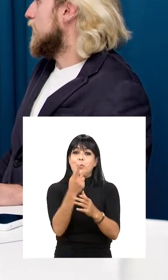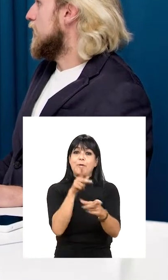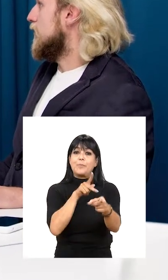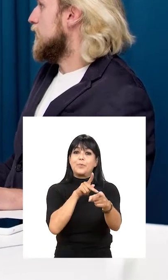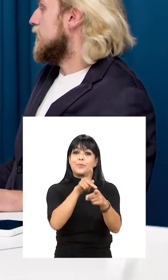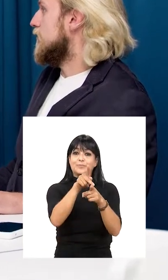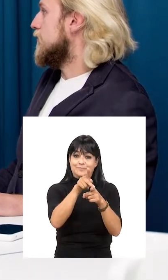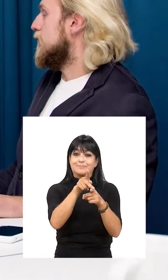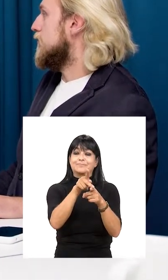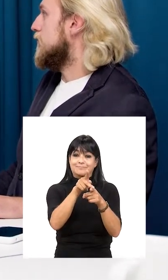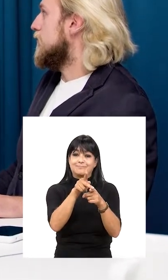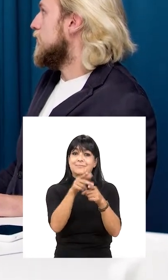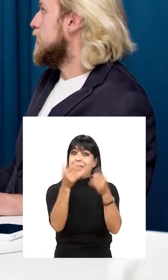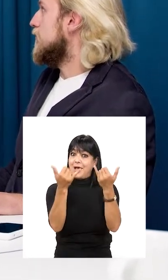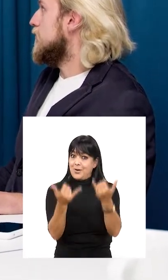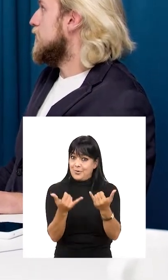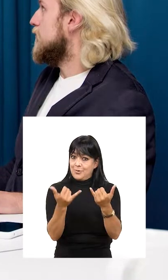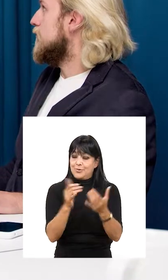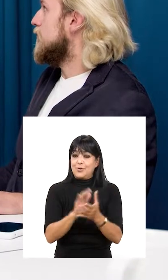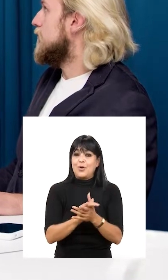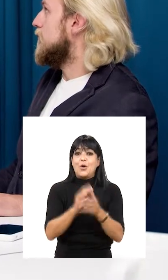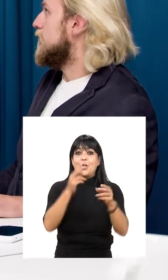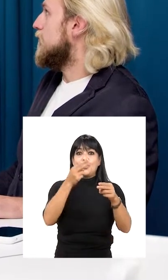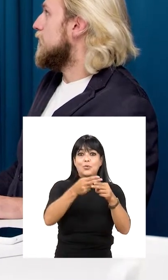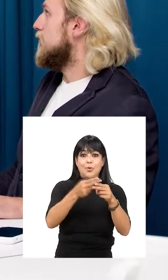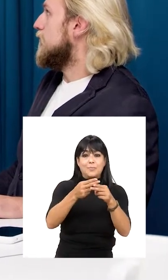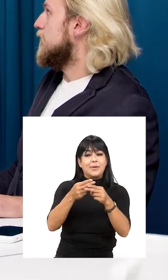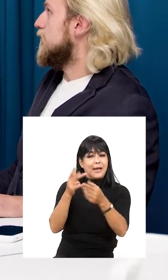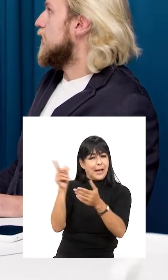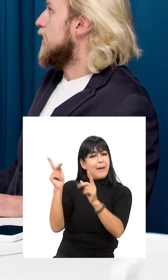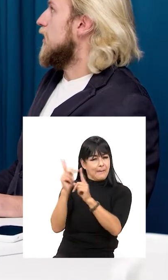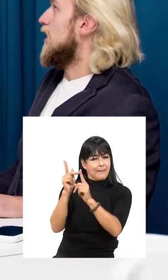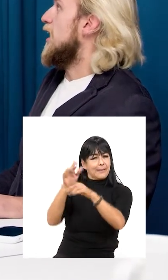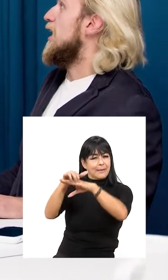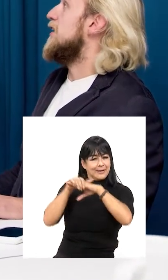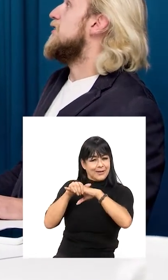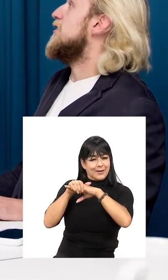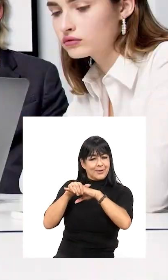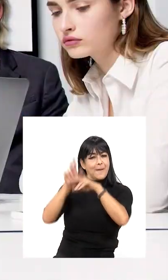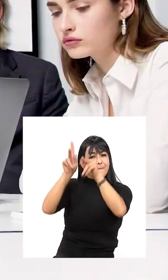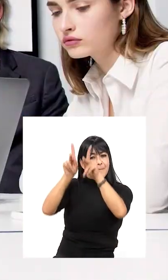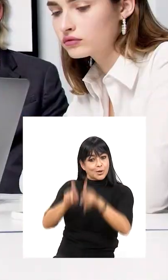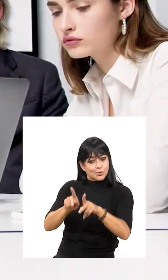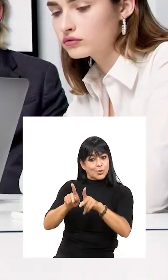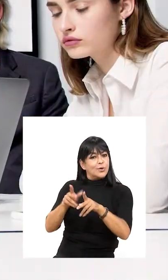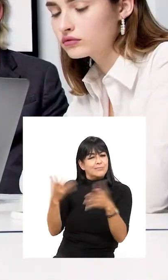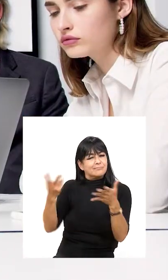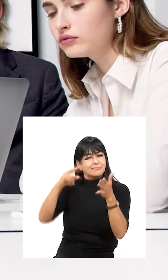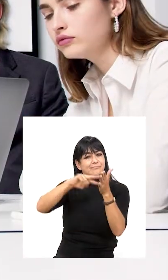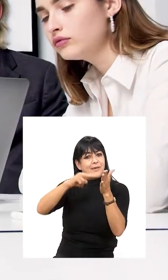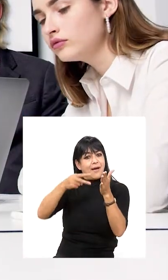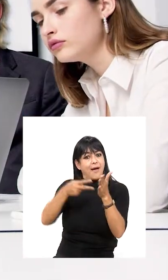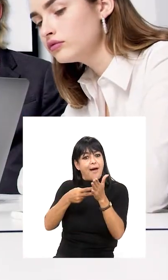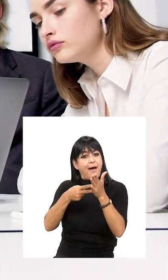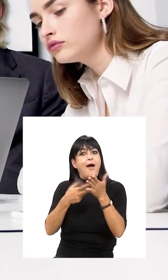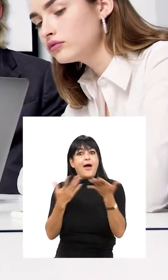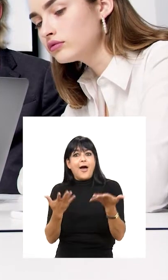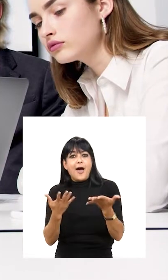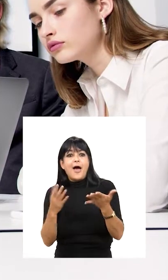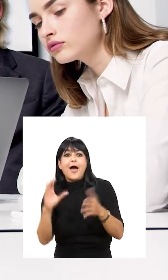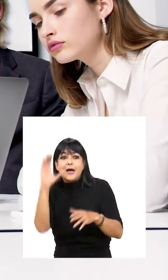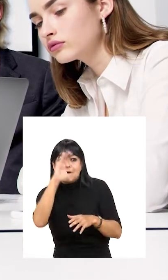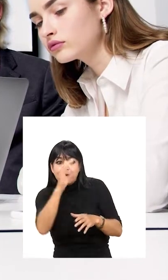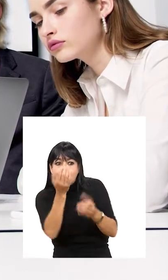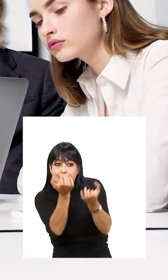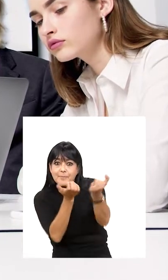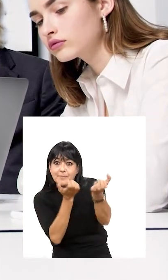Existe una nueva profesión que está al alza llamada Community Manager. Se trata de una persona que se dedica a